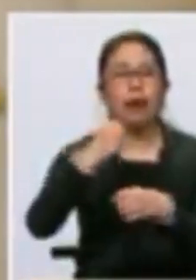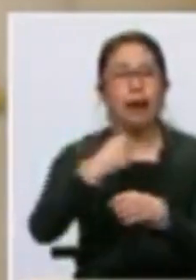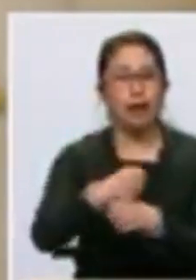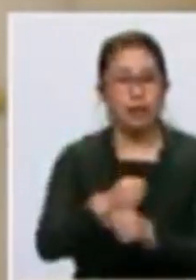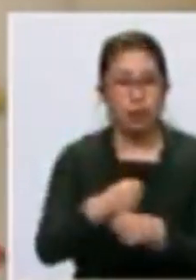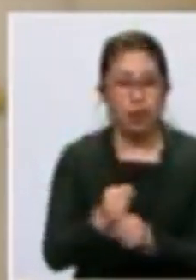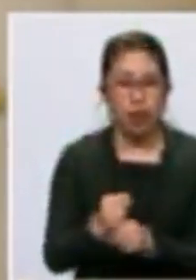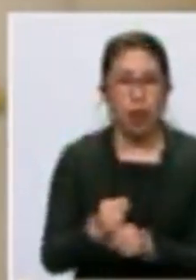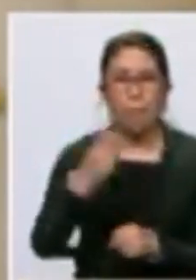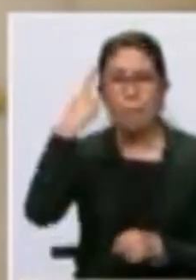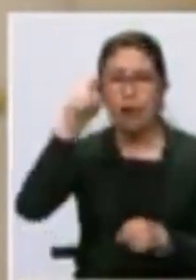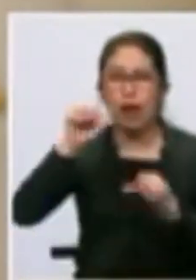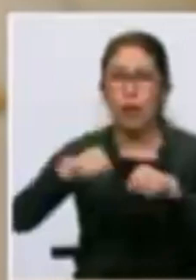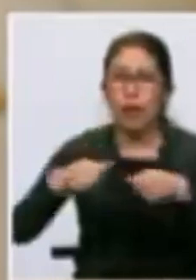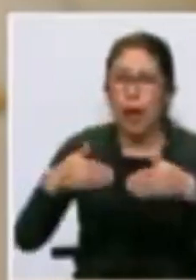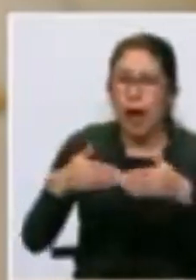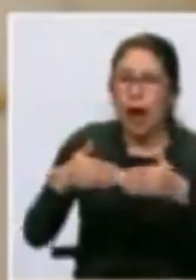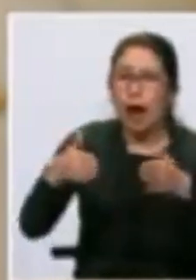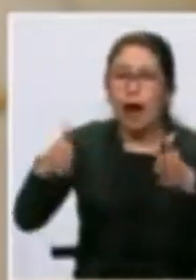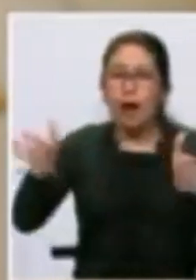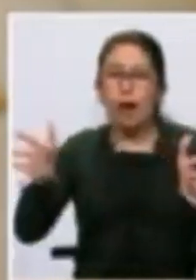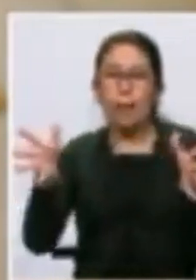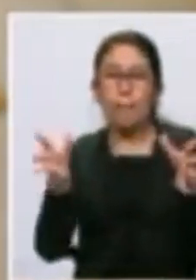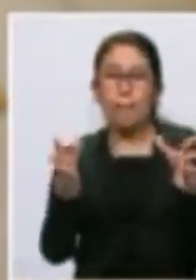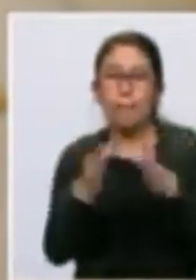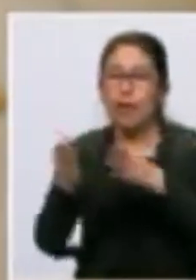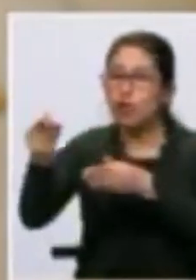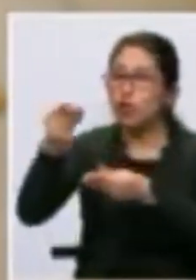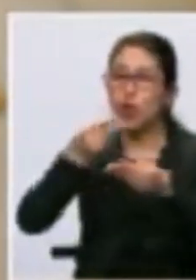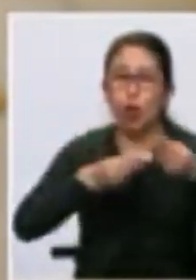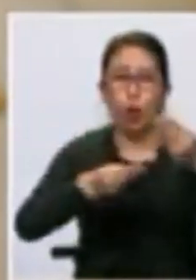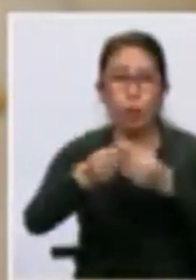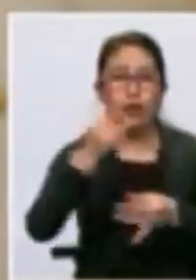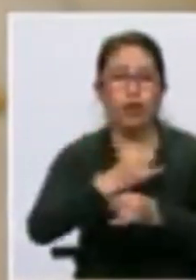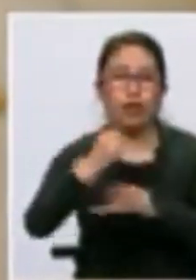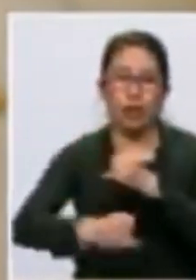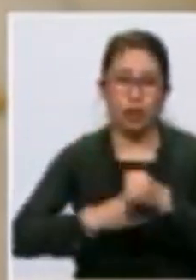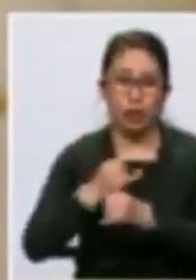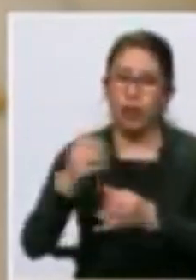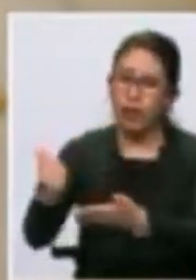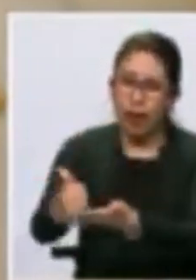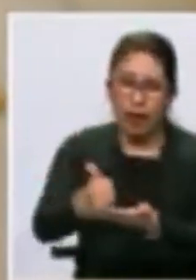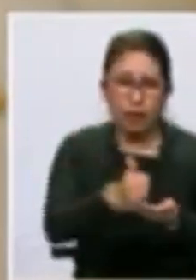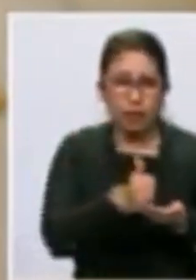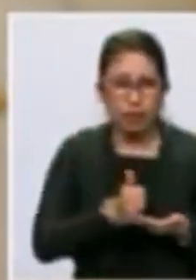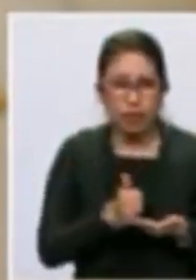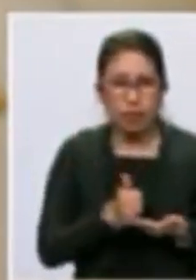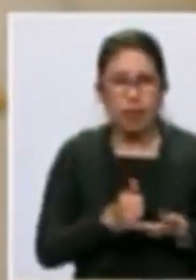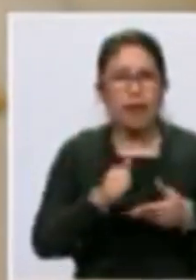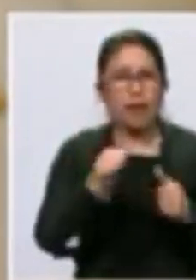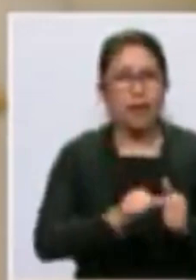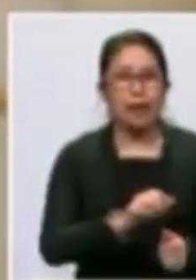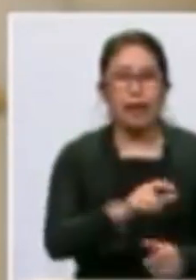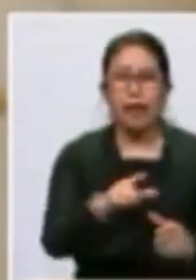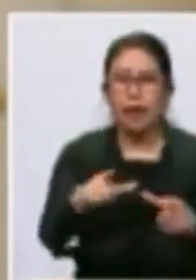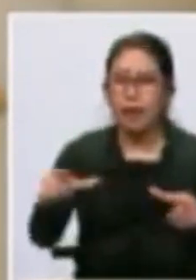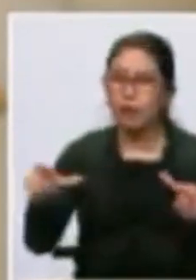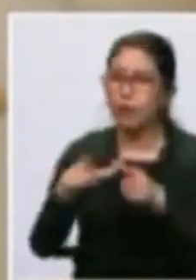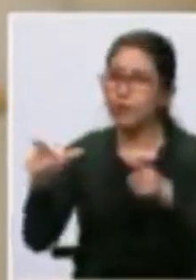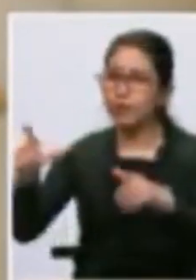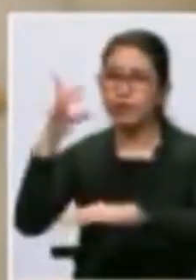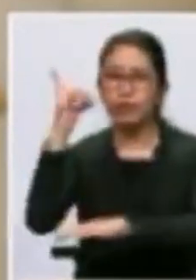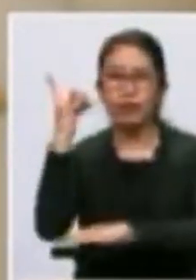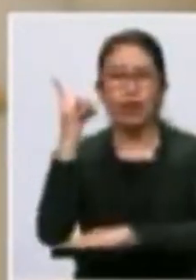ampliar mercados fuera de nuestras fronteras. Ayúdenme, bolivianas y bolivianos, de cada rincón del país